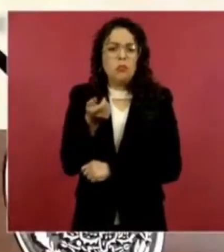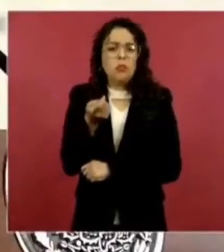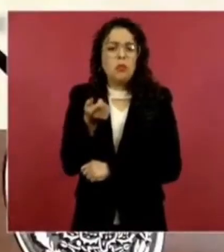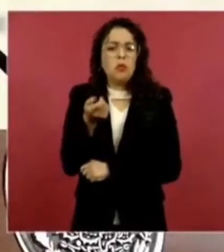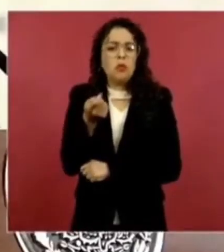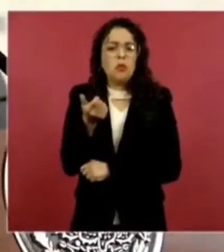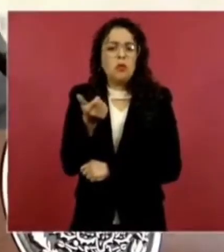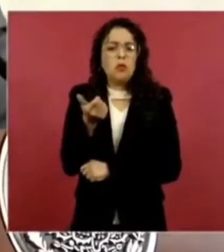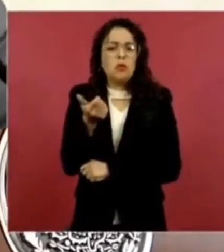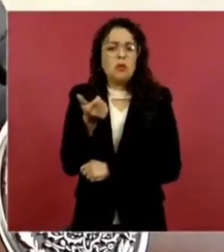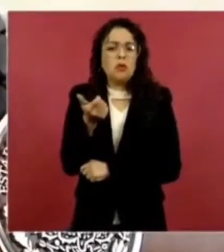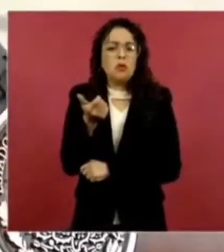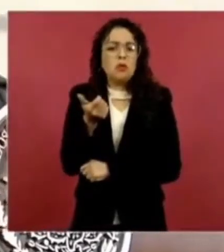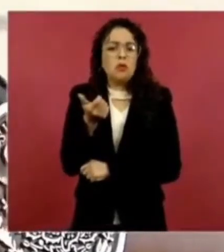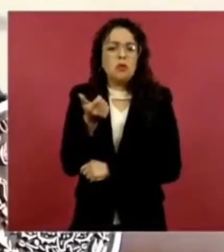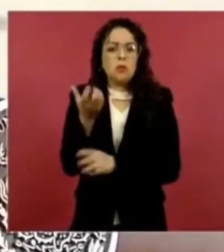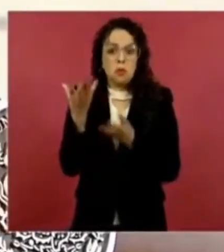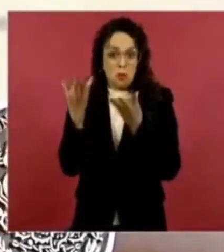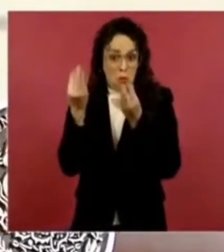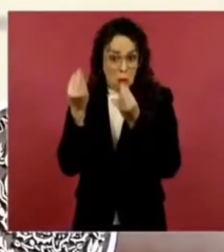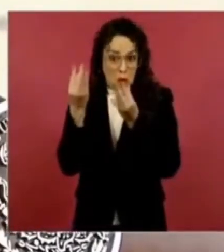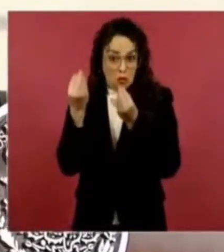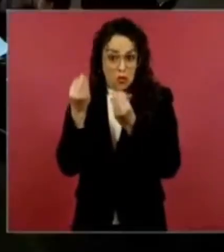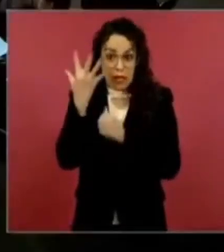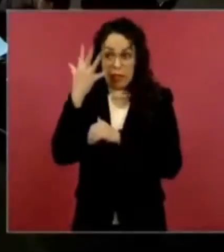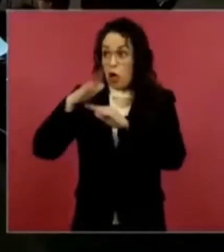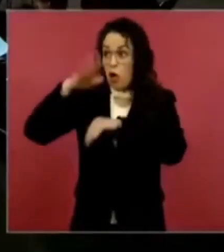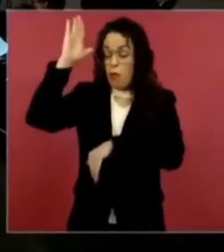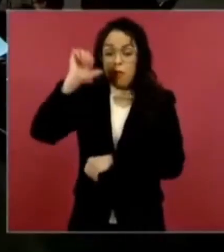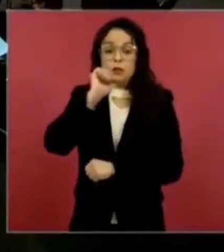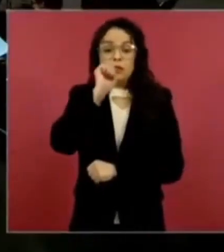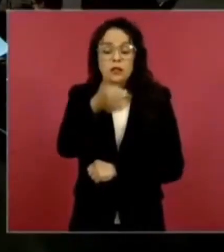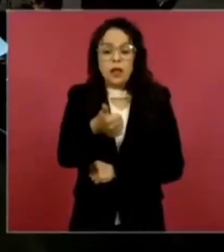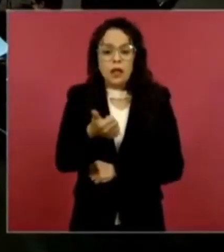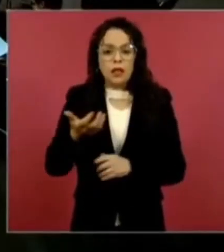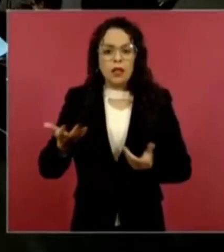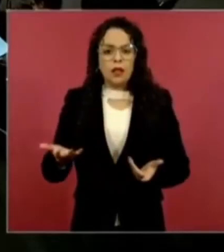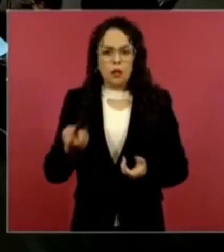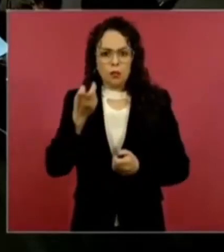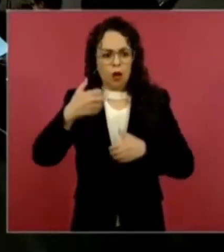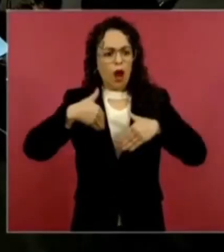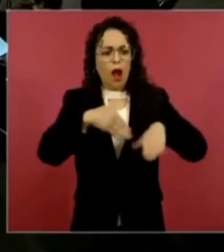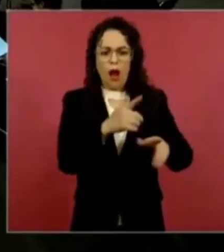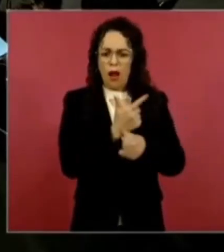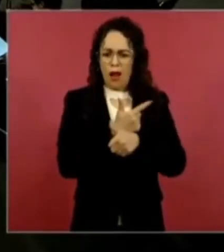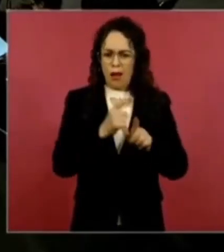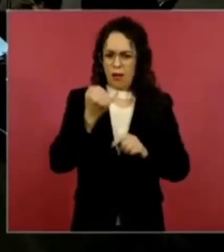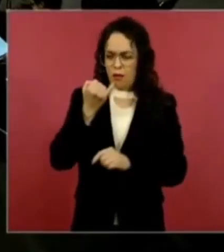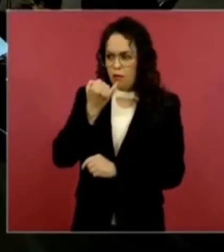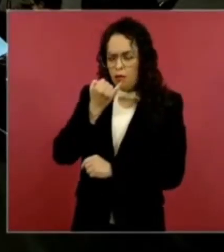Y ahora lo de García Luna, lo que estamos viendo.